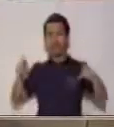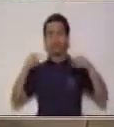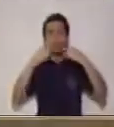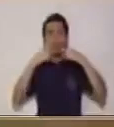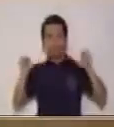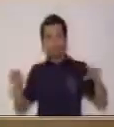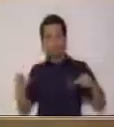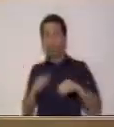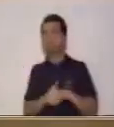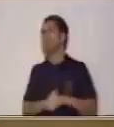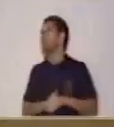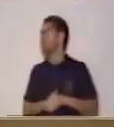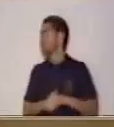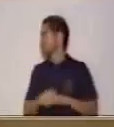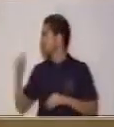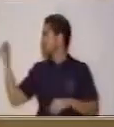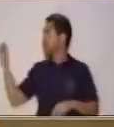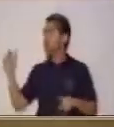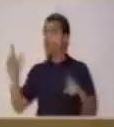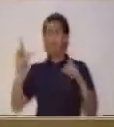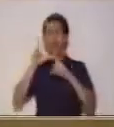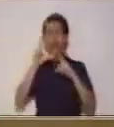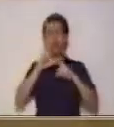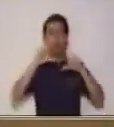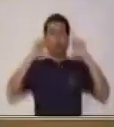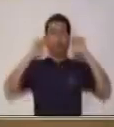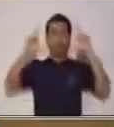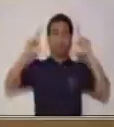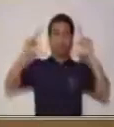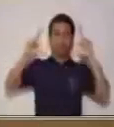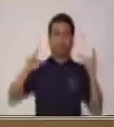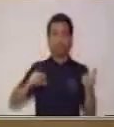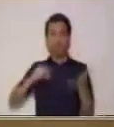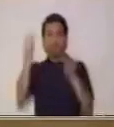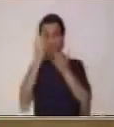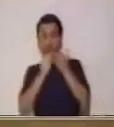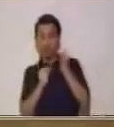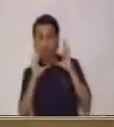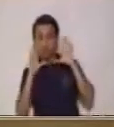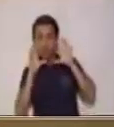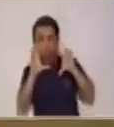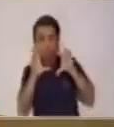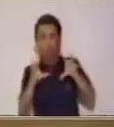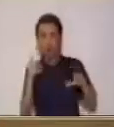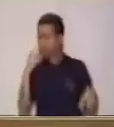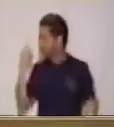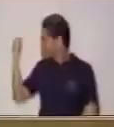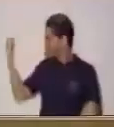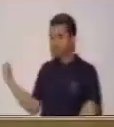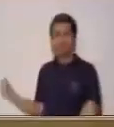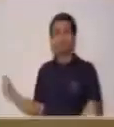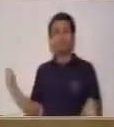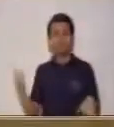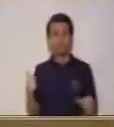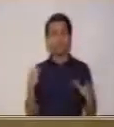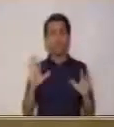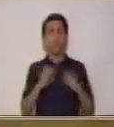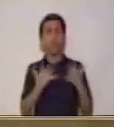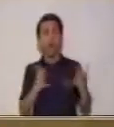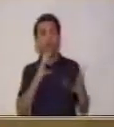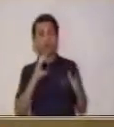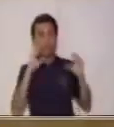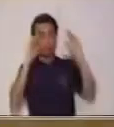publicitario. Desde las letras más grandes, las imágenes, todo lo que observes acá, que tú veas cuál es la